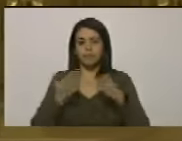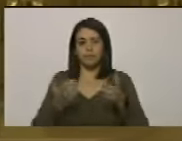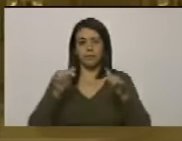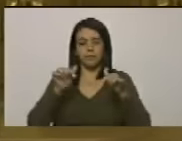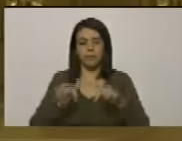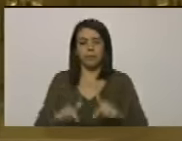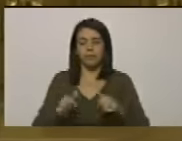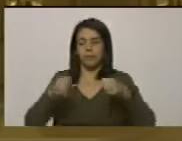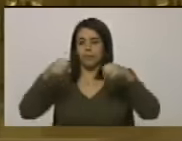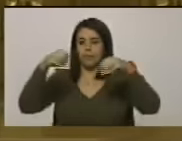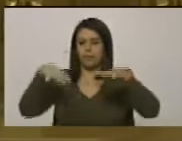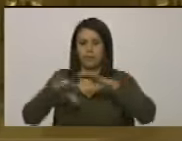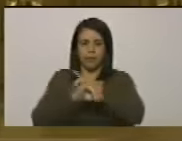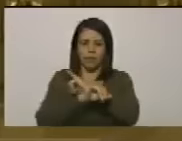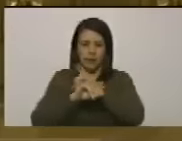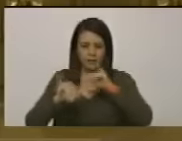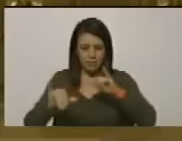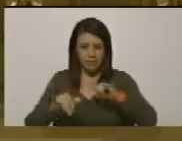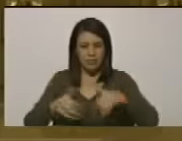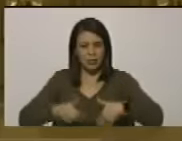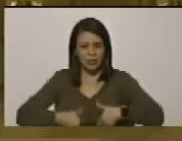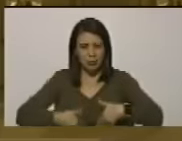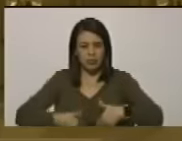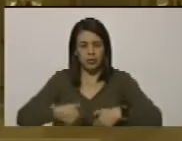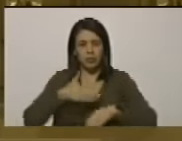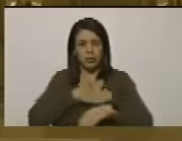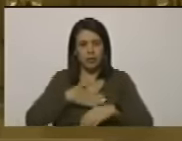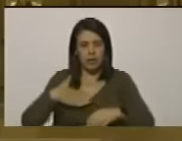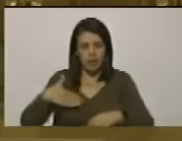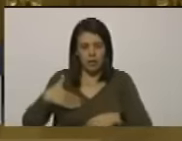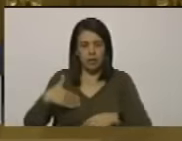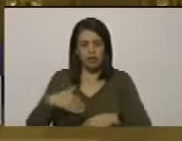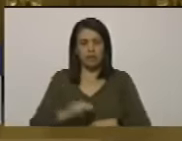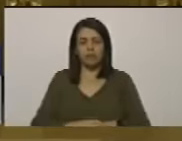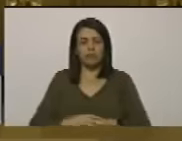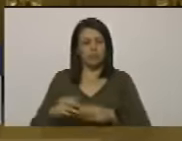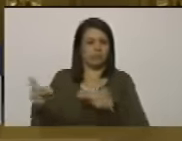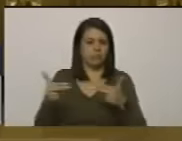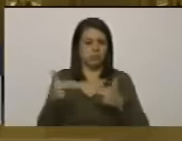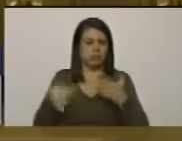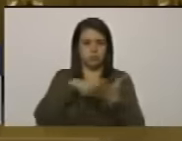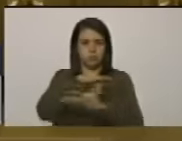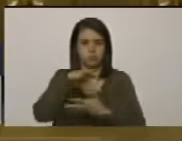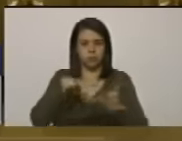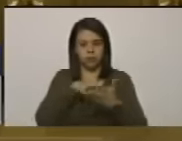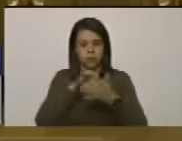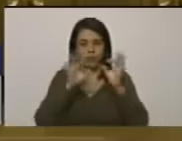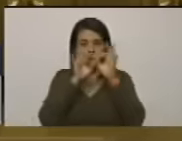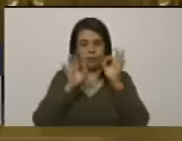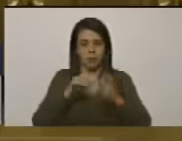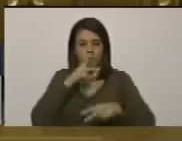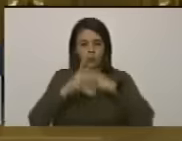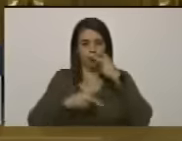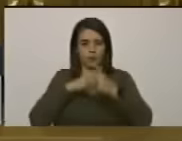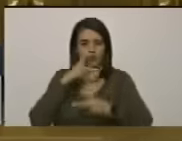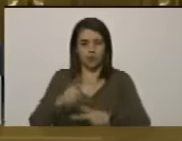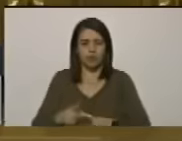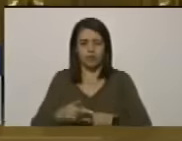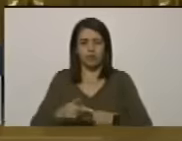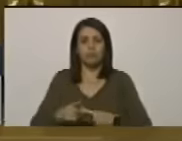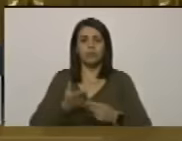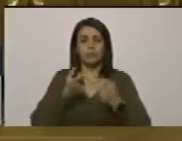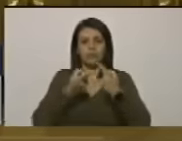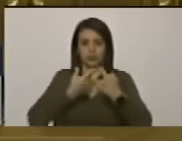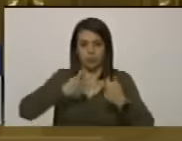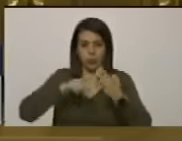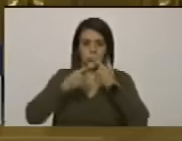cesen en ese empeño de tomar la violencia como instrumento político para dirimir nuestras